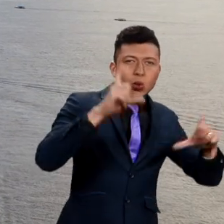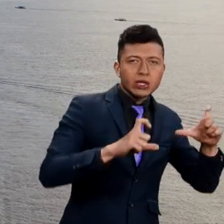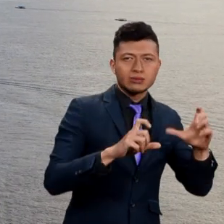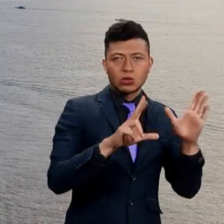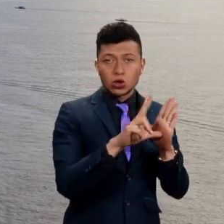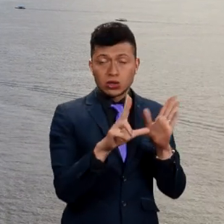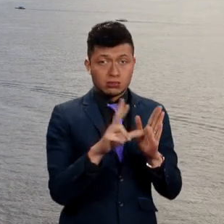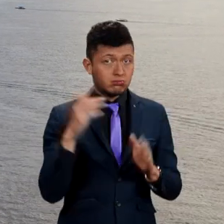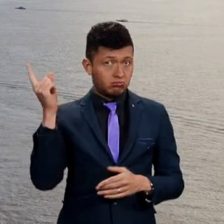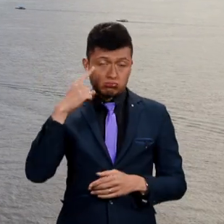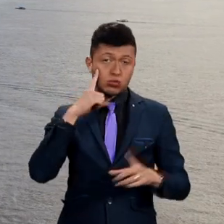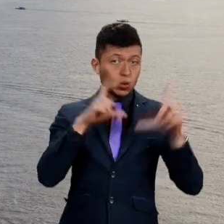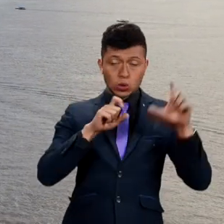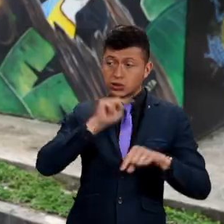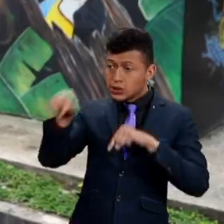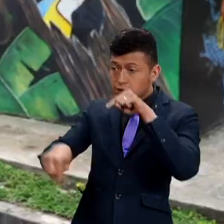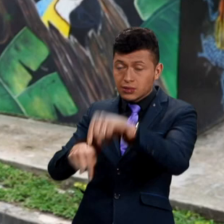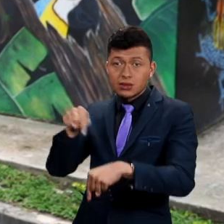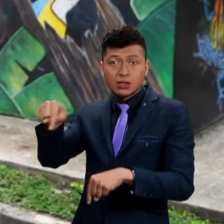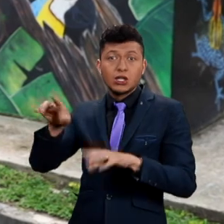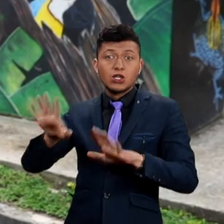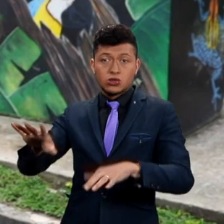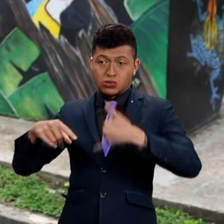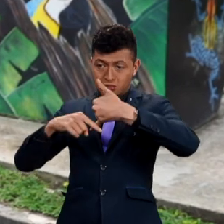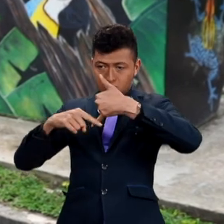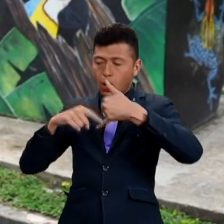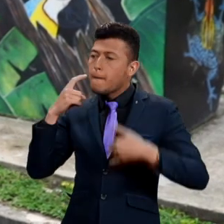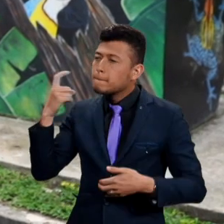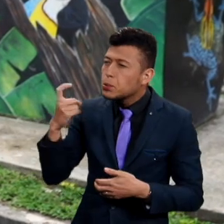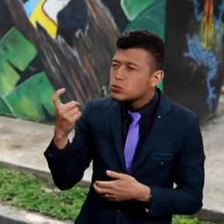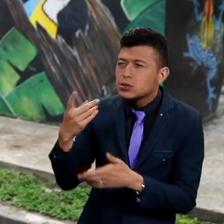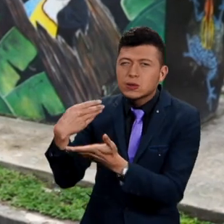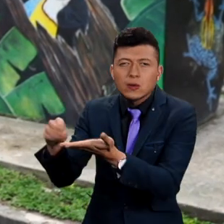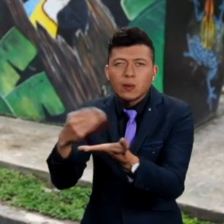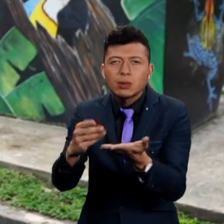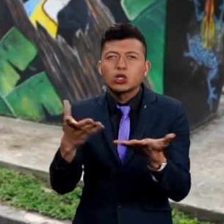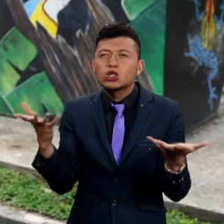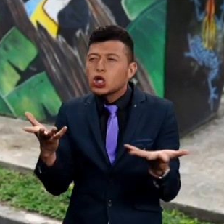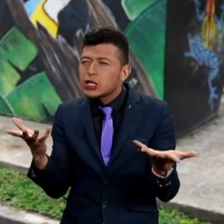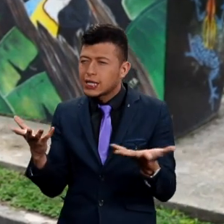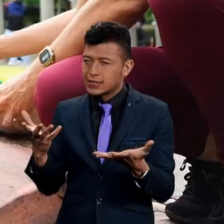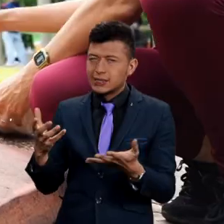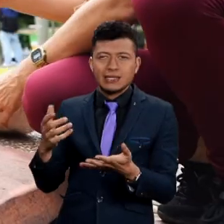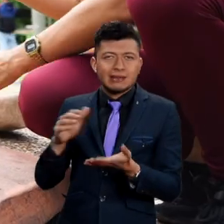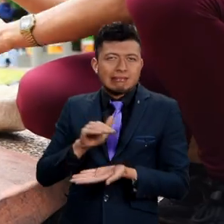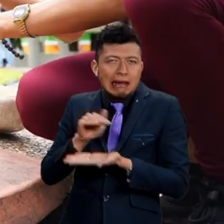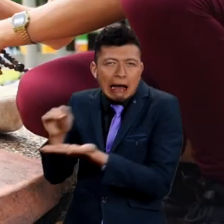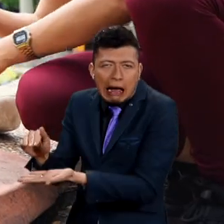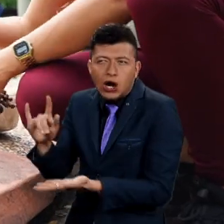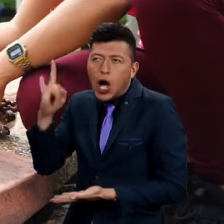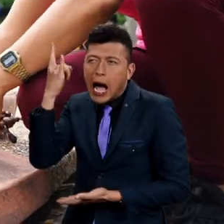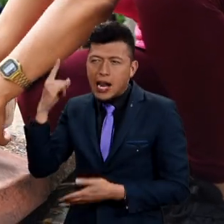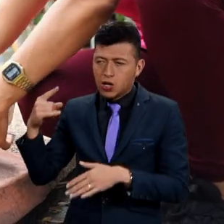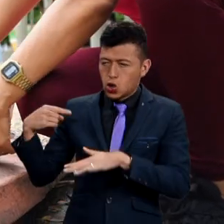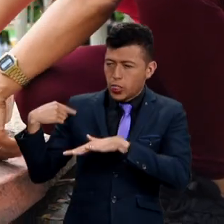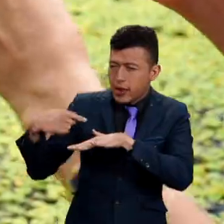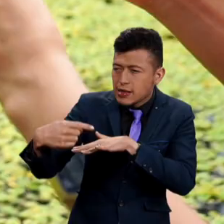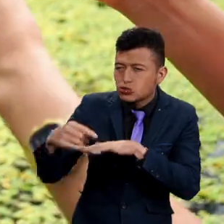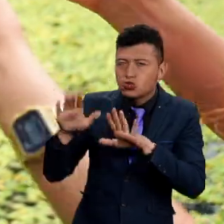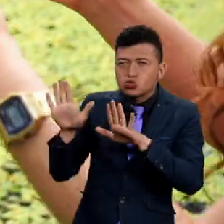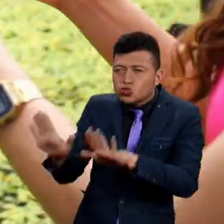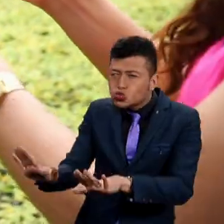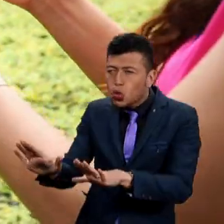hotelero porque el turista llega a Leticia y lo primero que hace es buscar dónde puedo conseguir detalles, dónde puedo conseguir algo diferente,